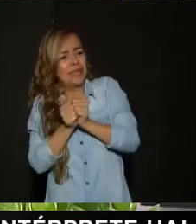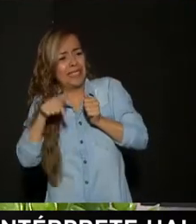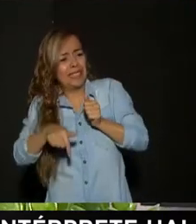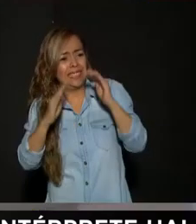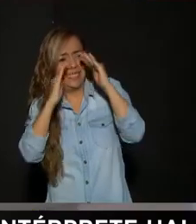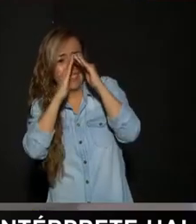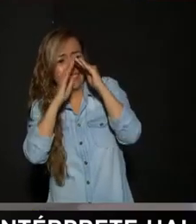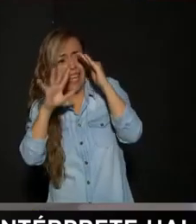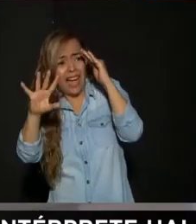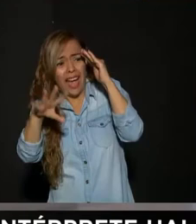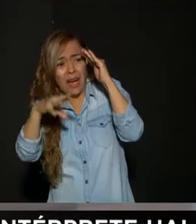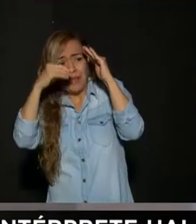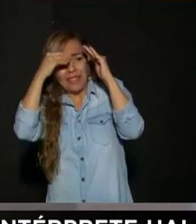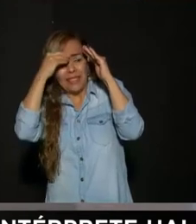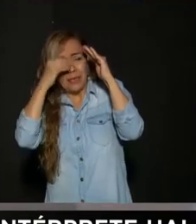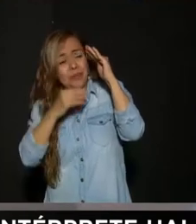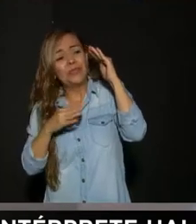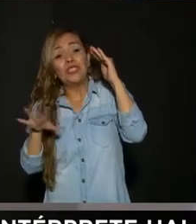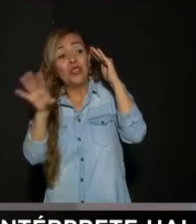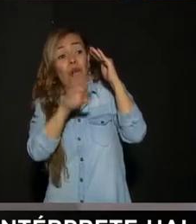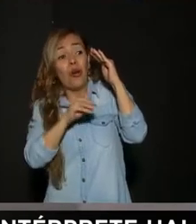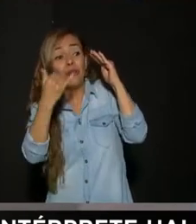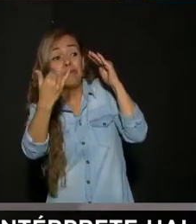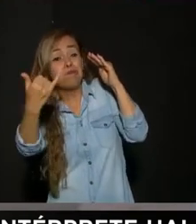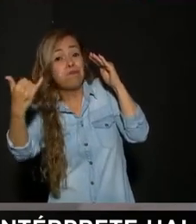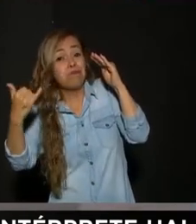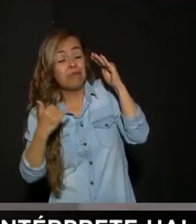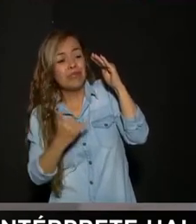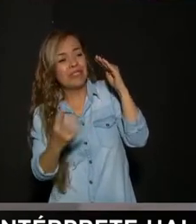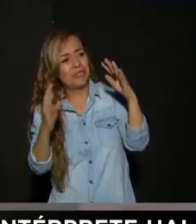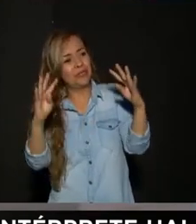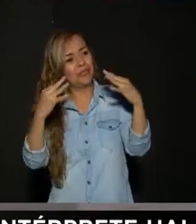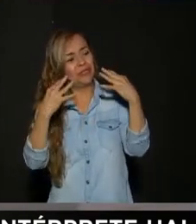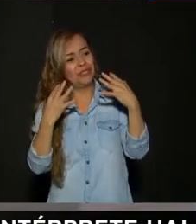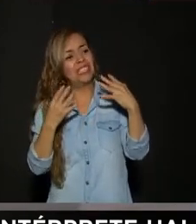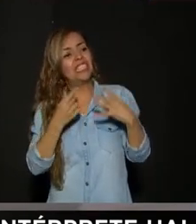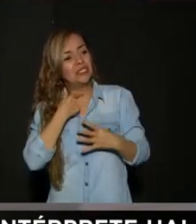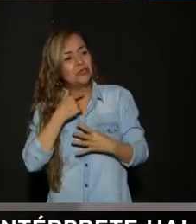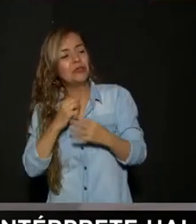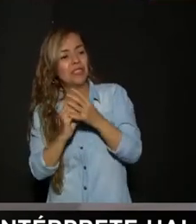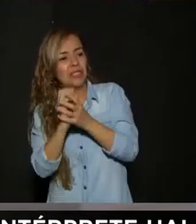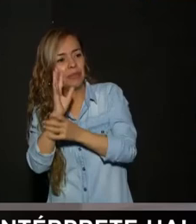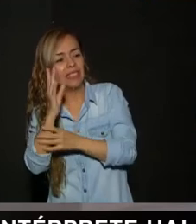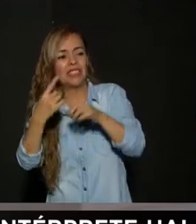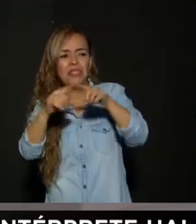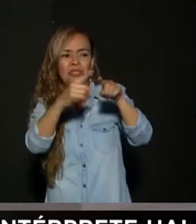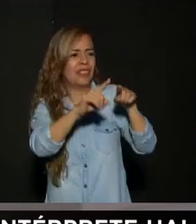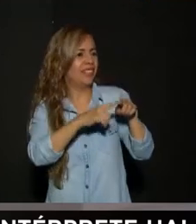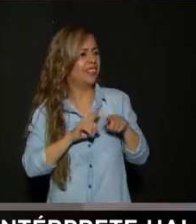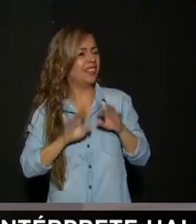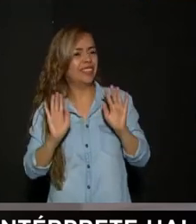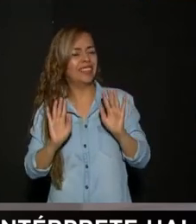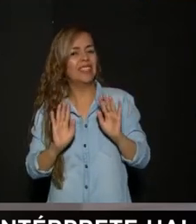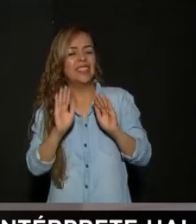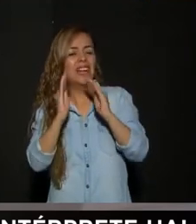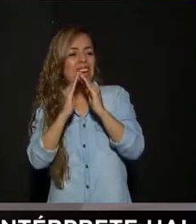Yo sé que todos En casa Muy juiciosos De una u otra forma Tenemos relación Con una planta Sea con una suculenta O sea Porque tenemos